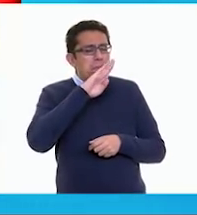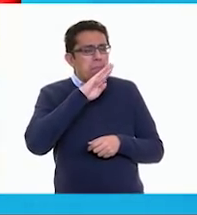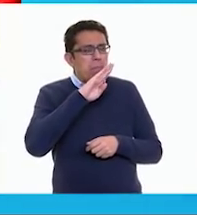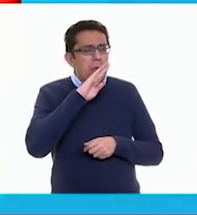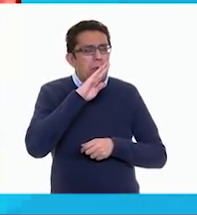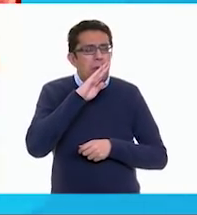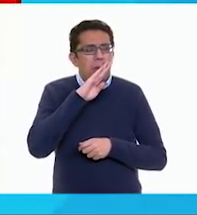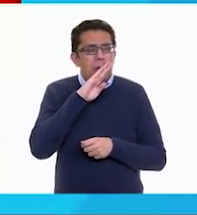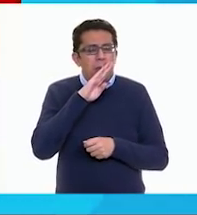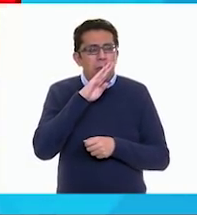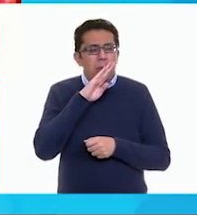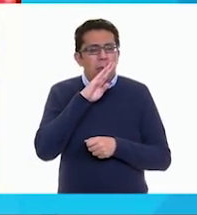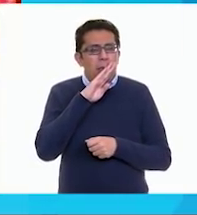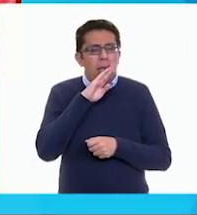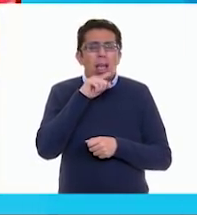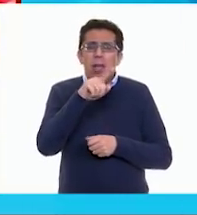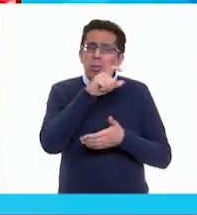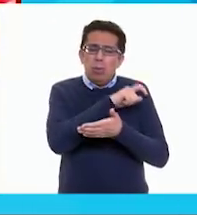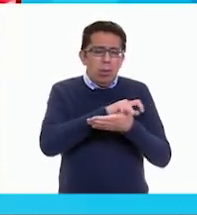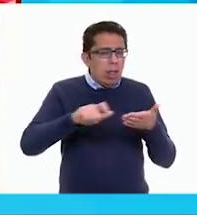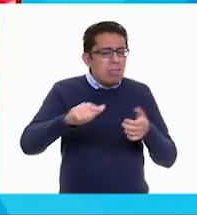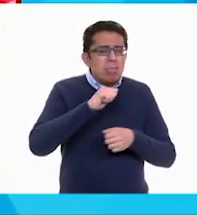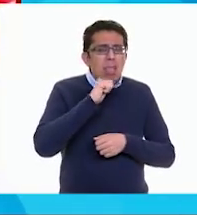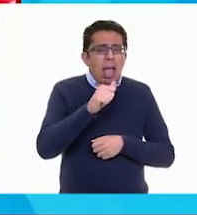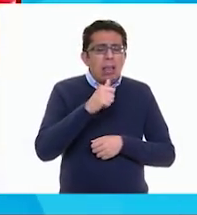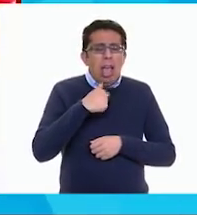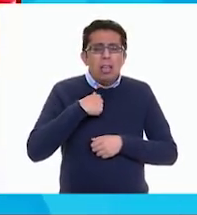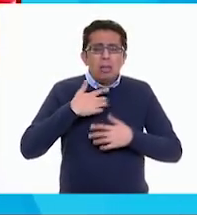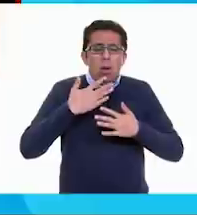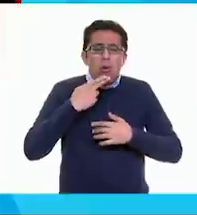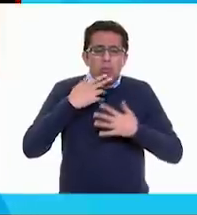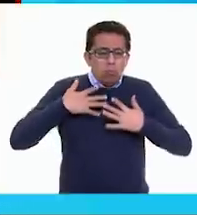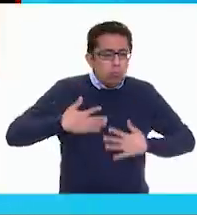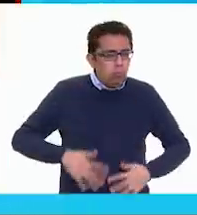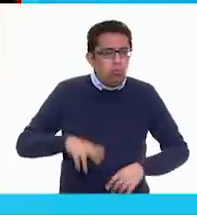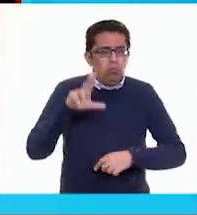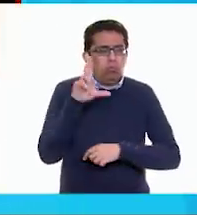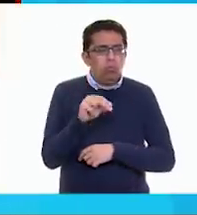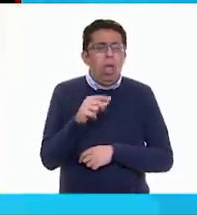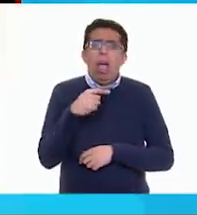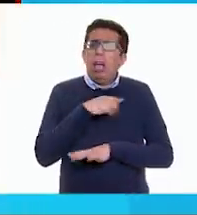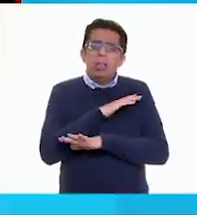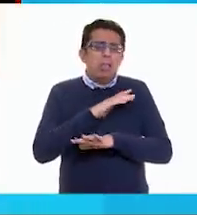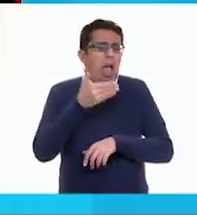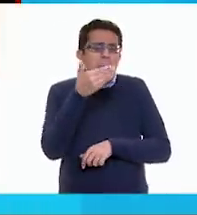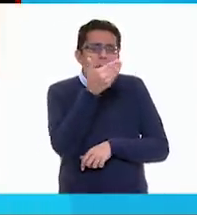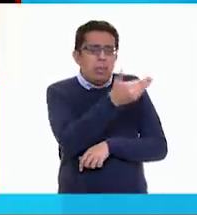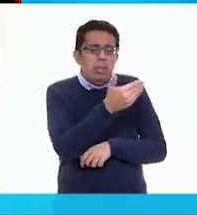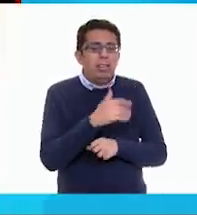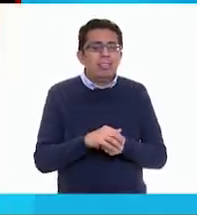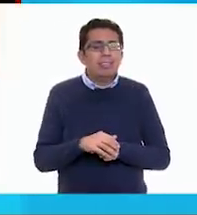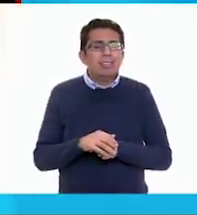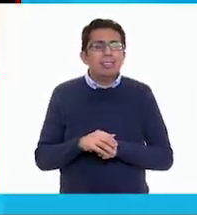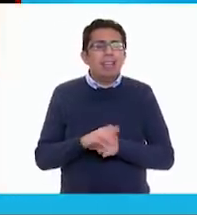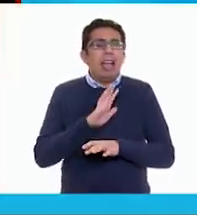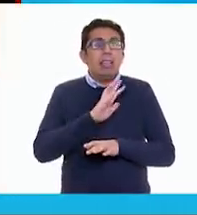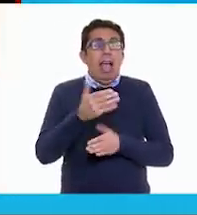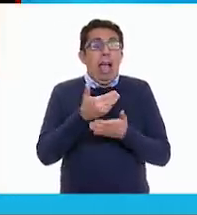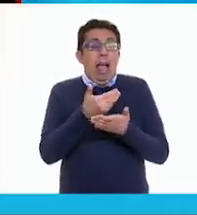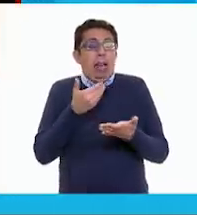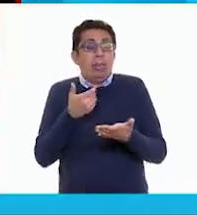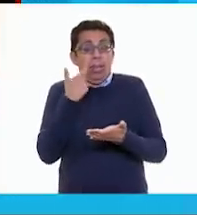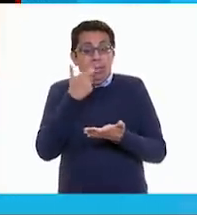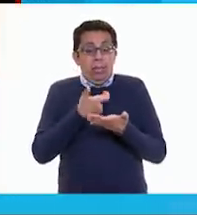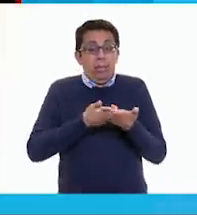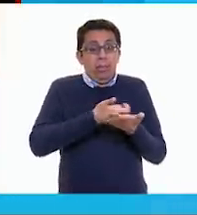Ni lo vayas a comprar. No me lo voy a poner. ¿Y? Ya lo encargué, hija. Ya le di el adelanto